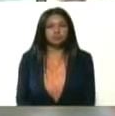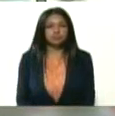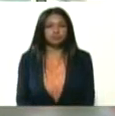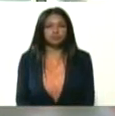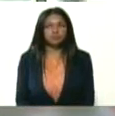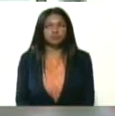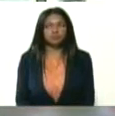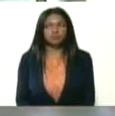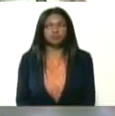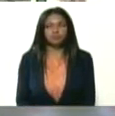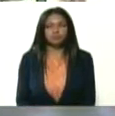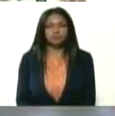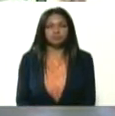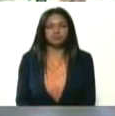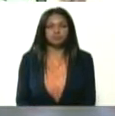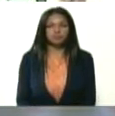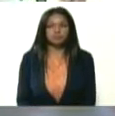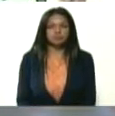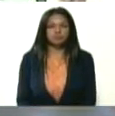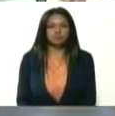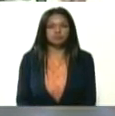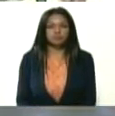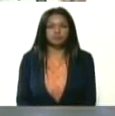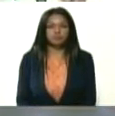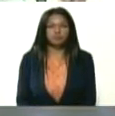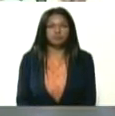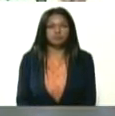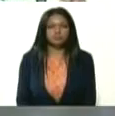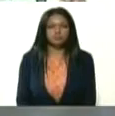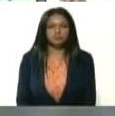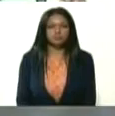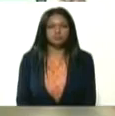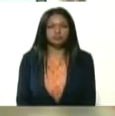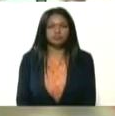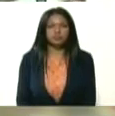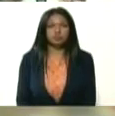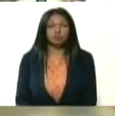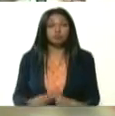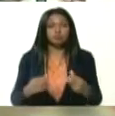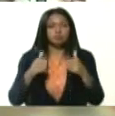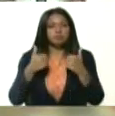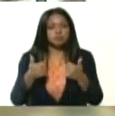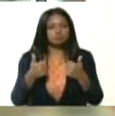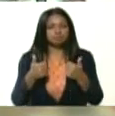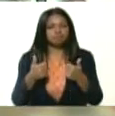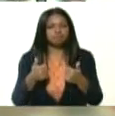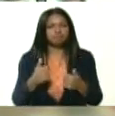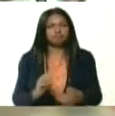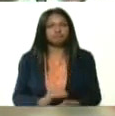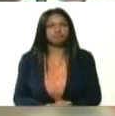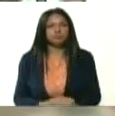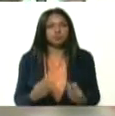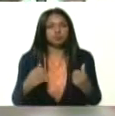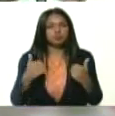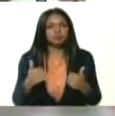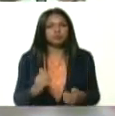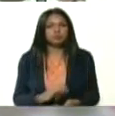respectivo para mantener el COVID en nuestro país? Adelante. Muy bien. Muy bien.